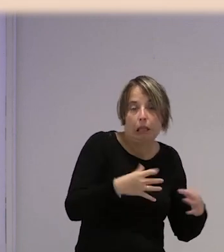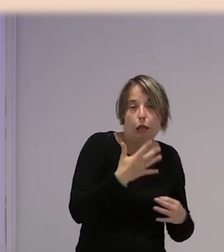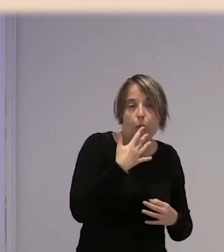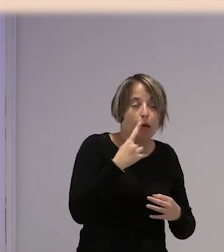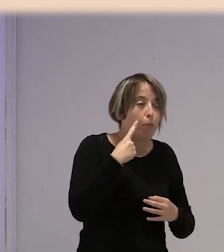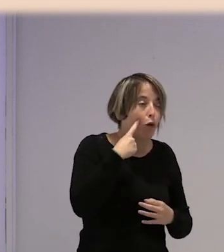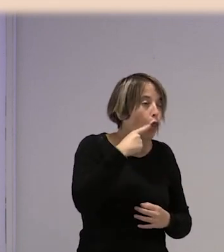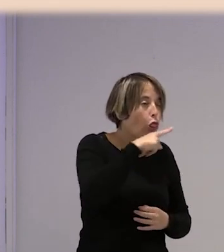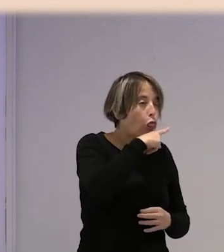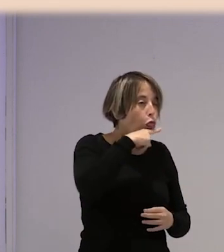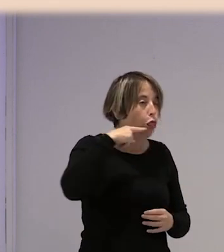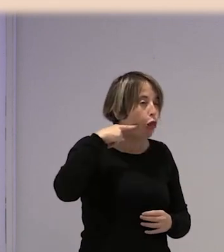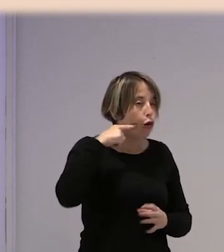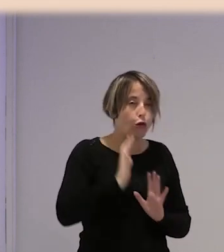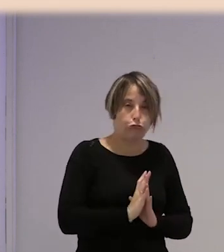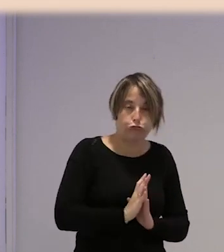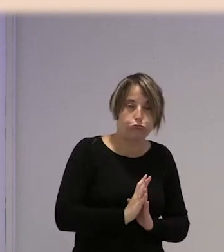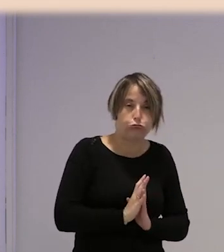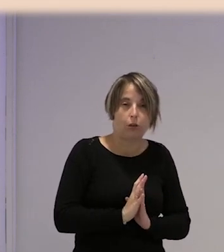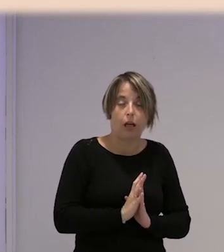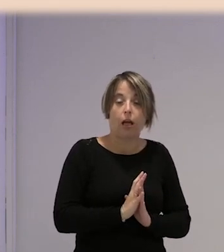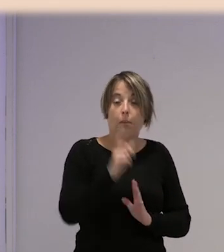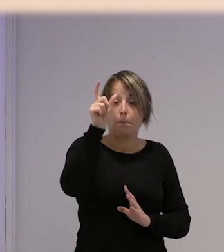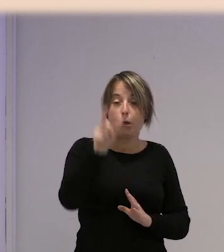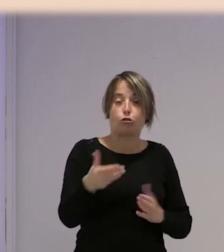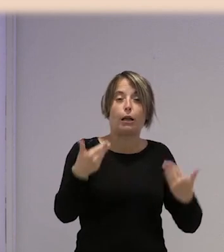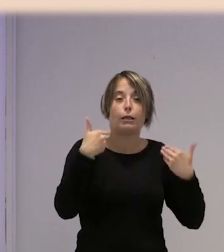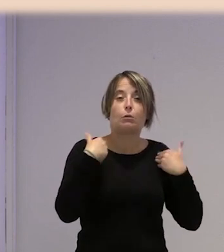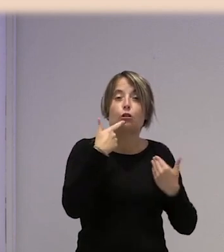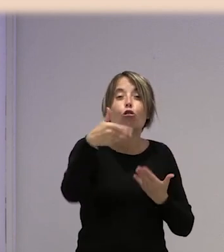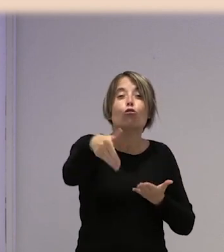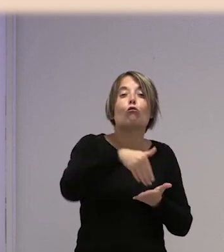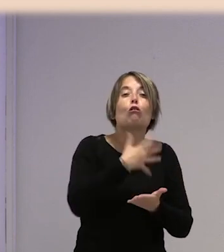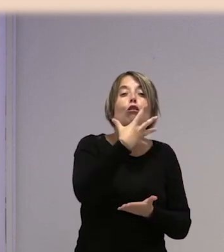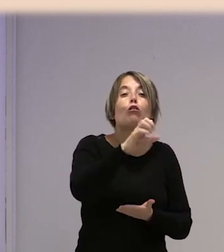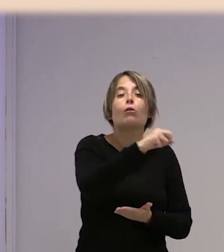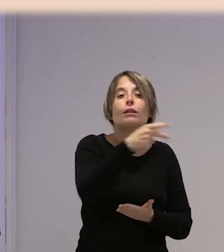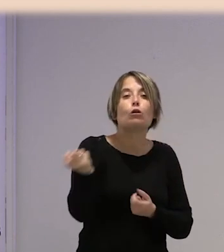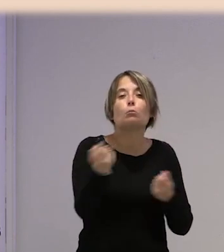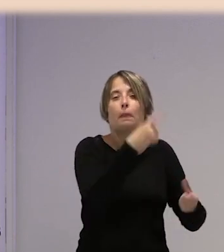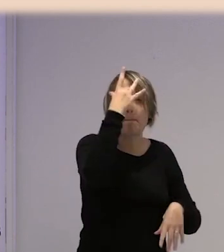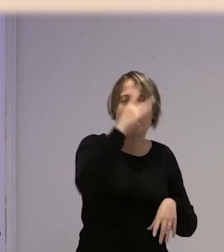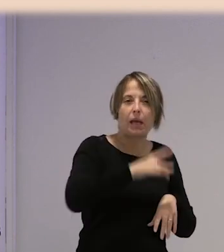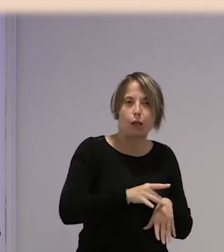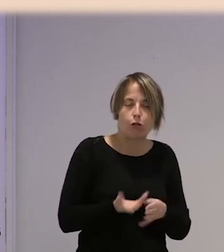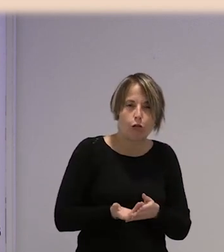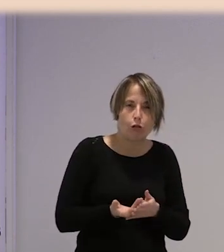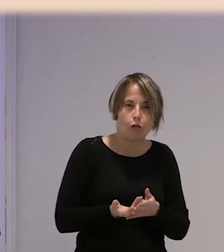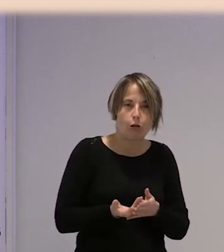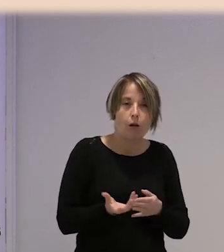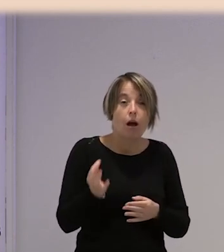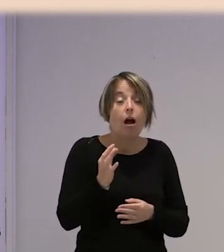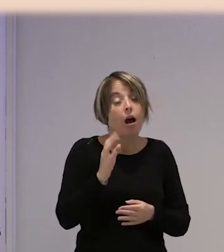dolor de muelas y que te diga la persona responsable te voy a cobrar 50 euros por llevarte al médico, hasta